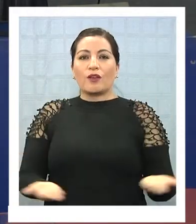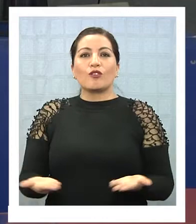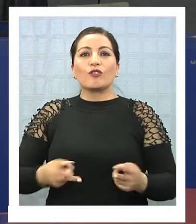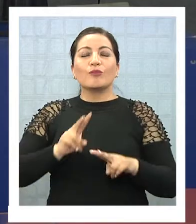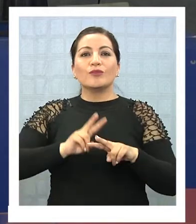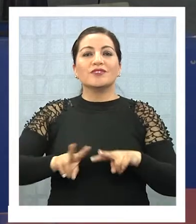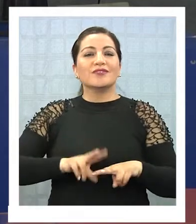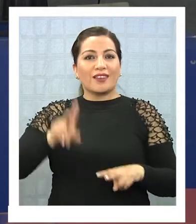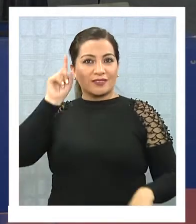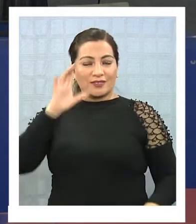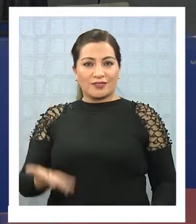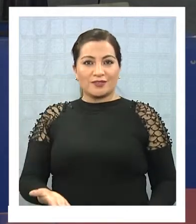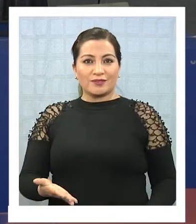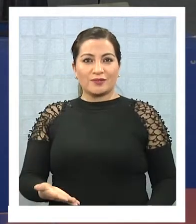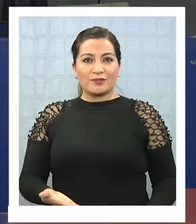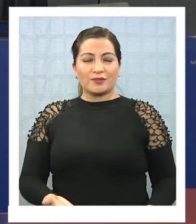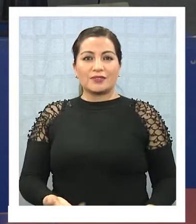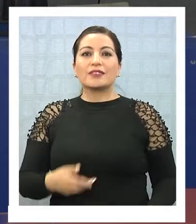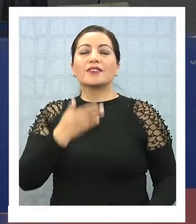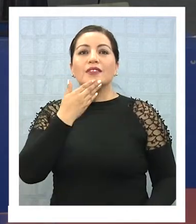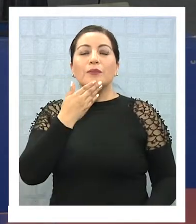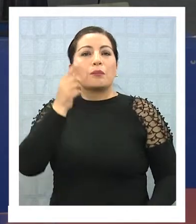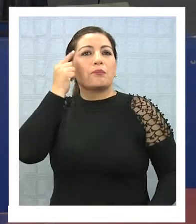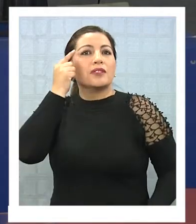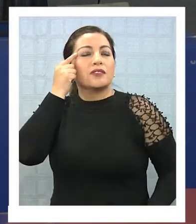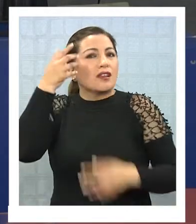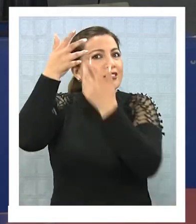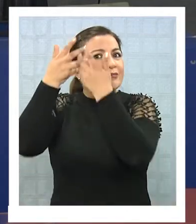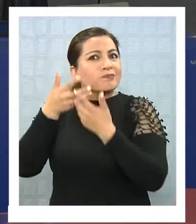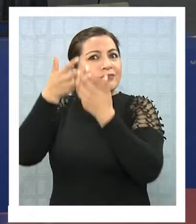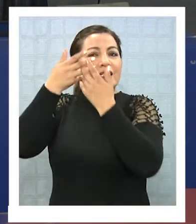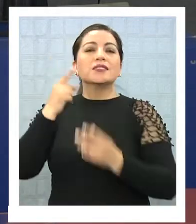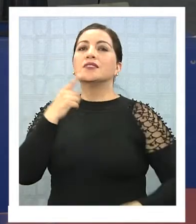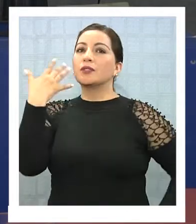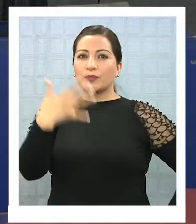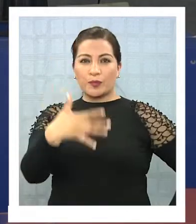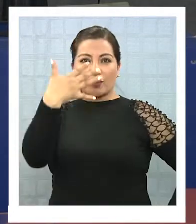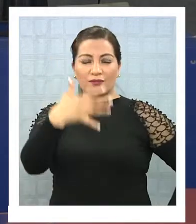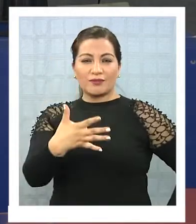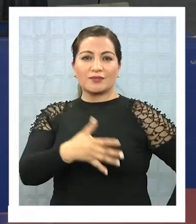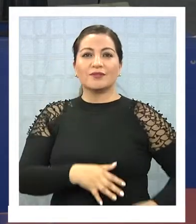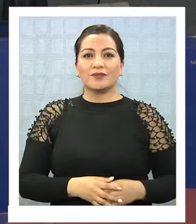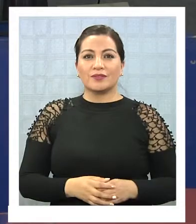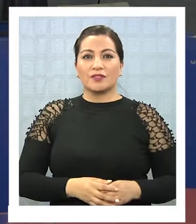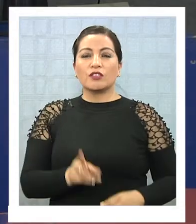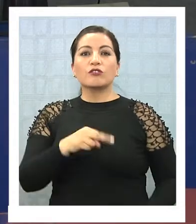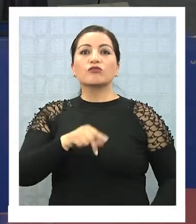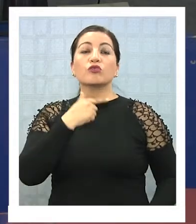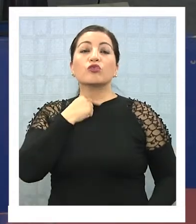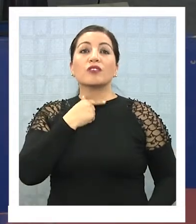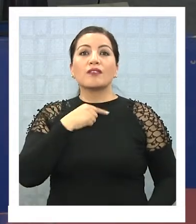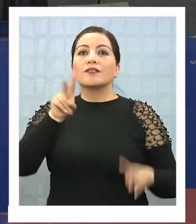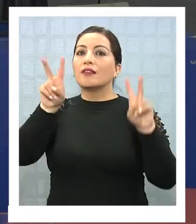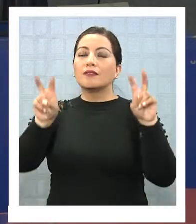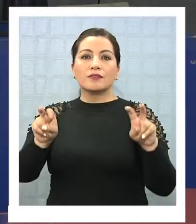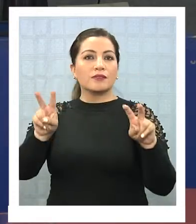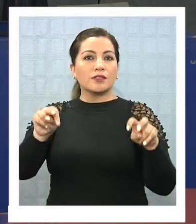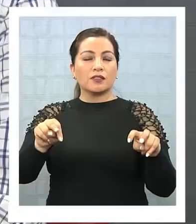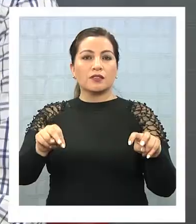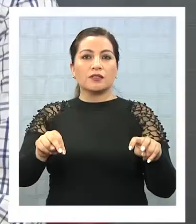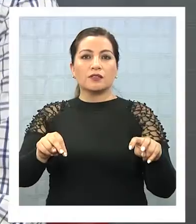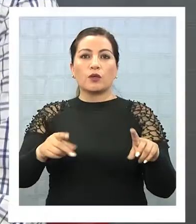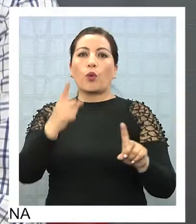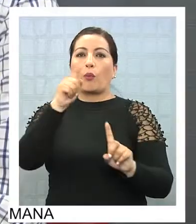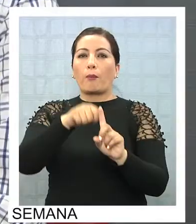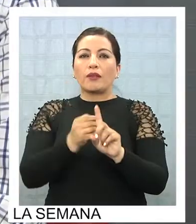la acción física, también de llevar a pensar. Por eso que lo importante acá es que, querámoslo o no, el tema se coloca casi